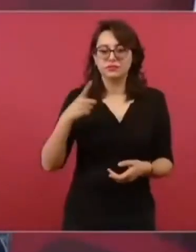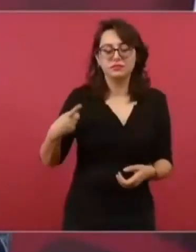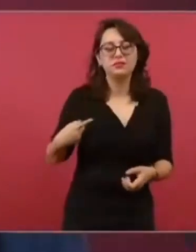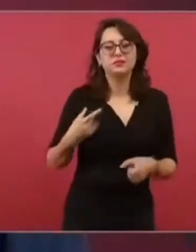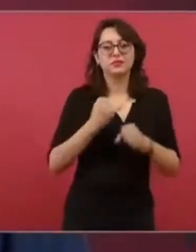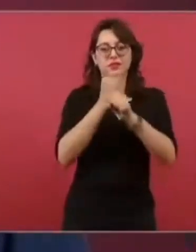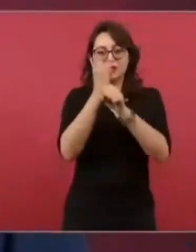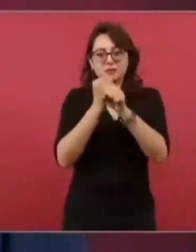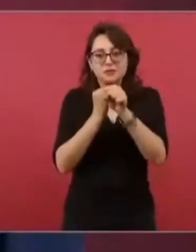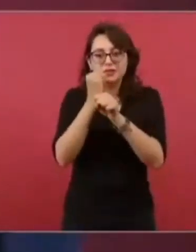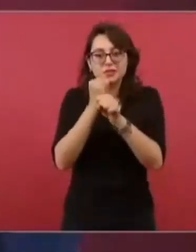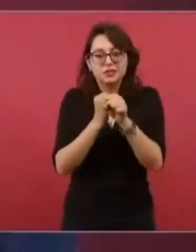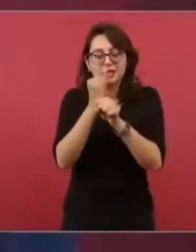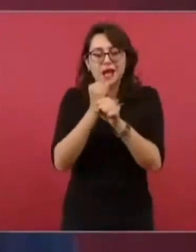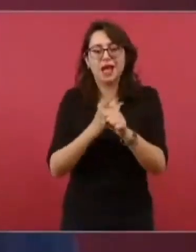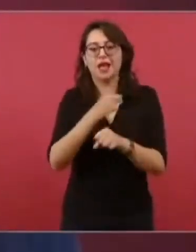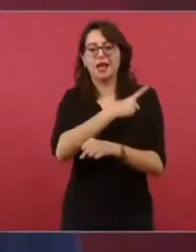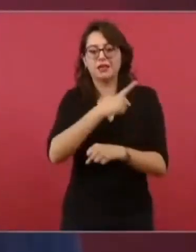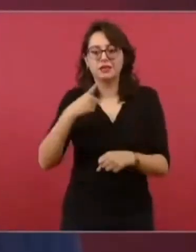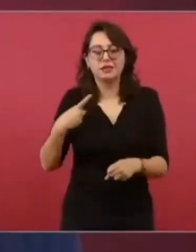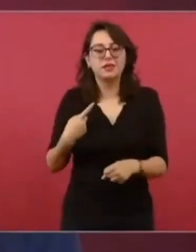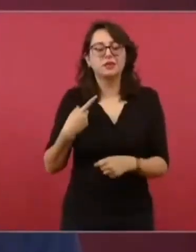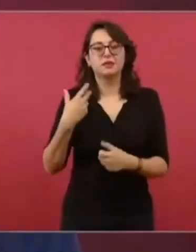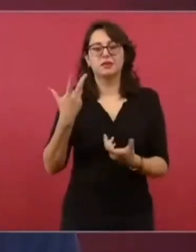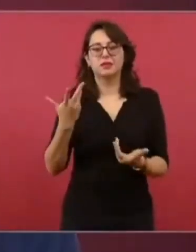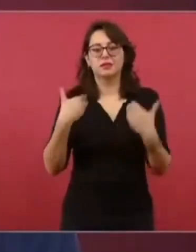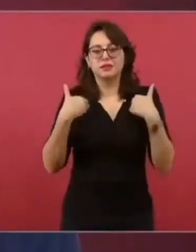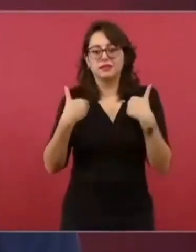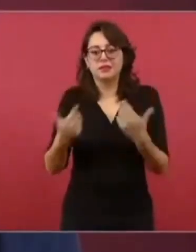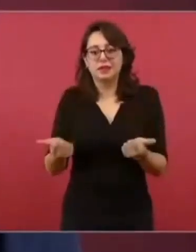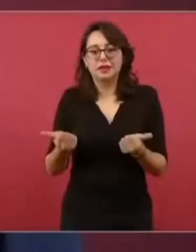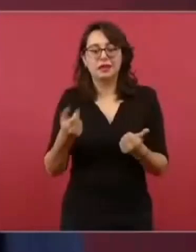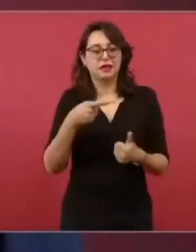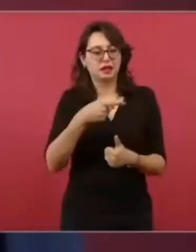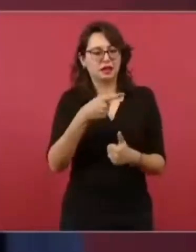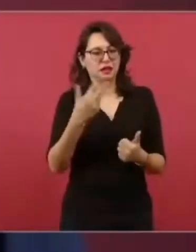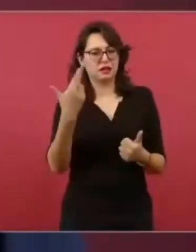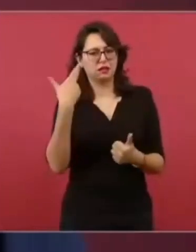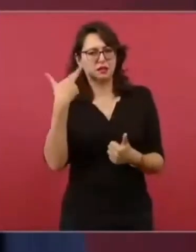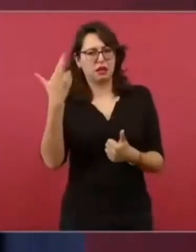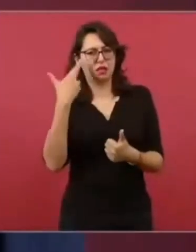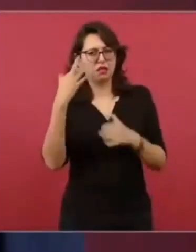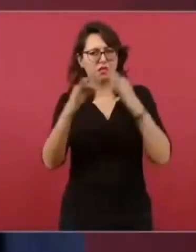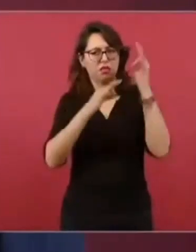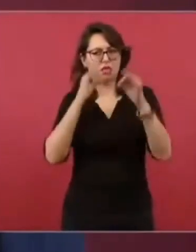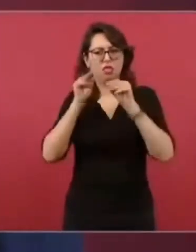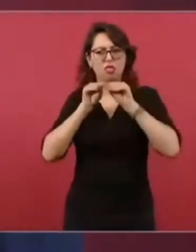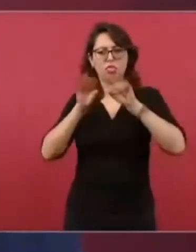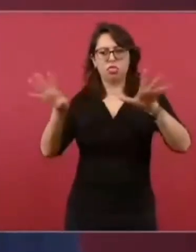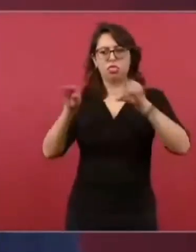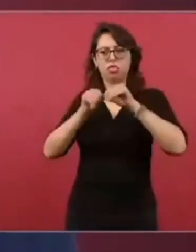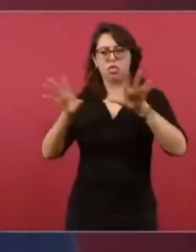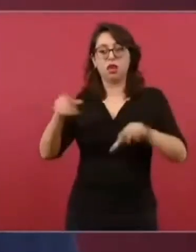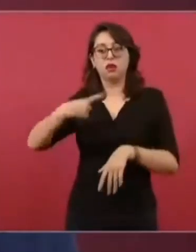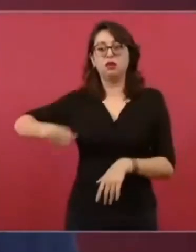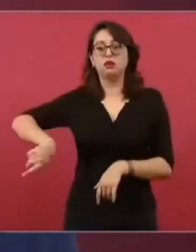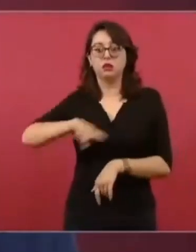intoxicar por los medios de manipulación.